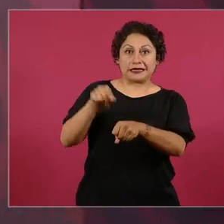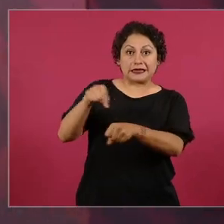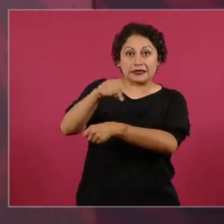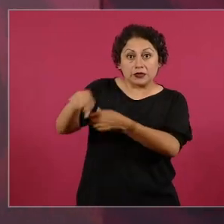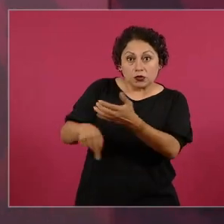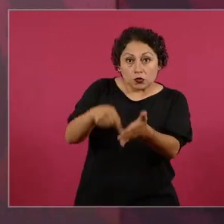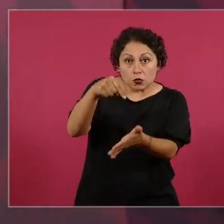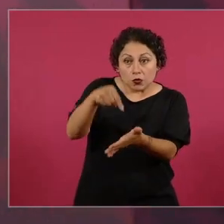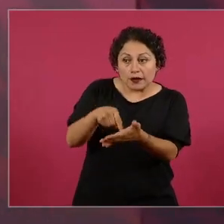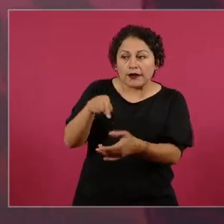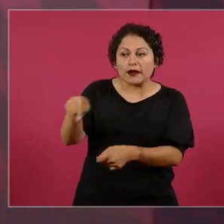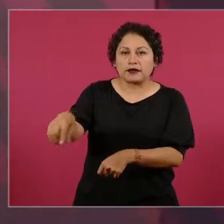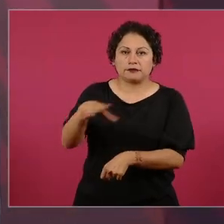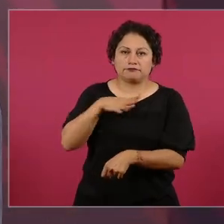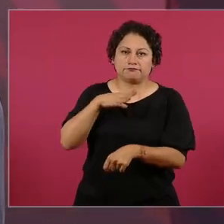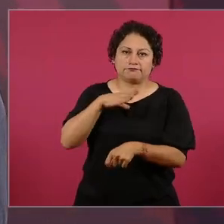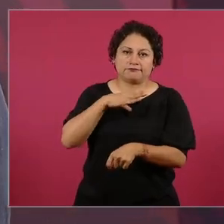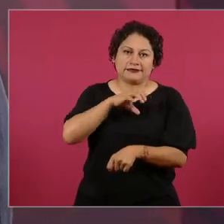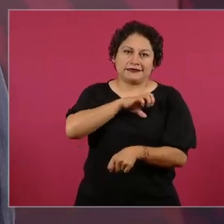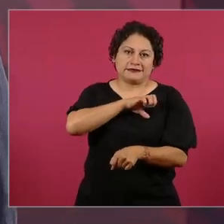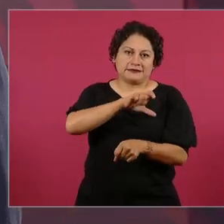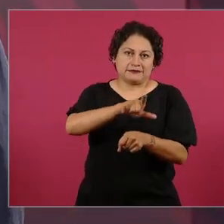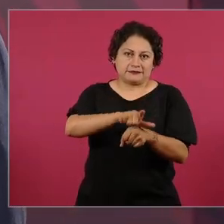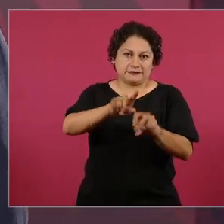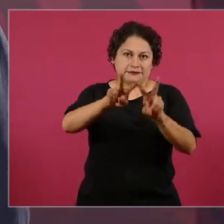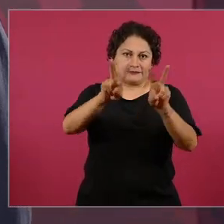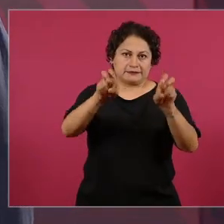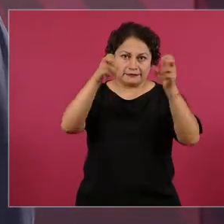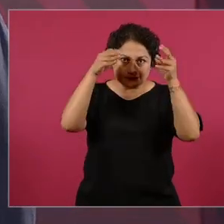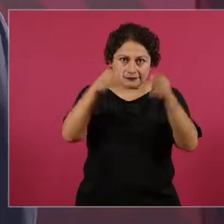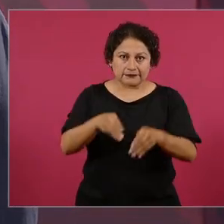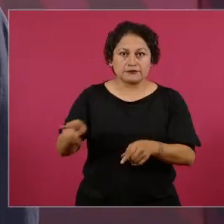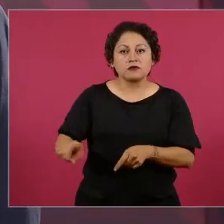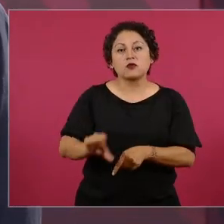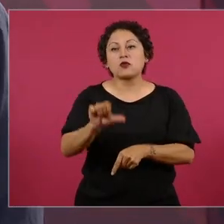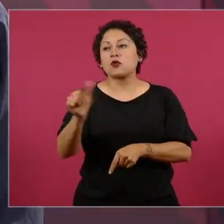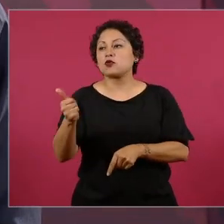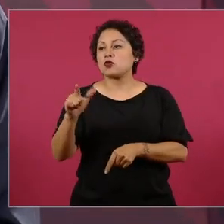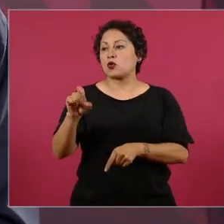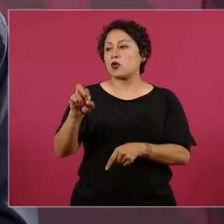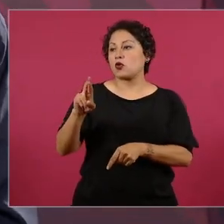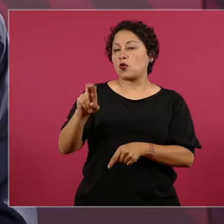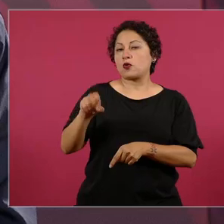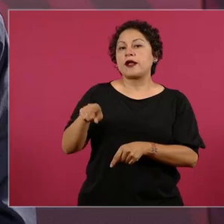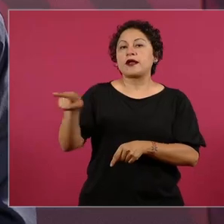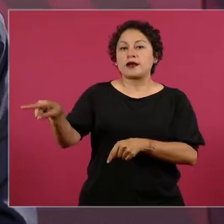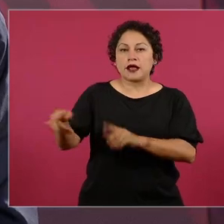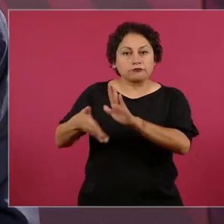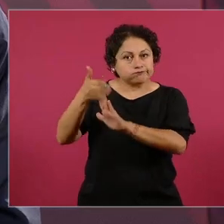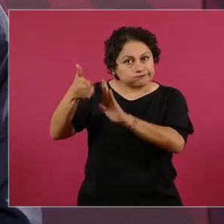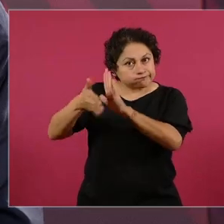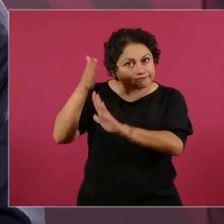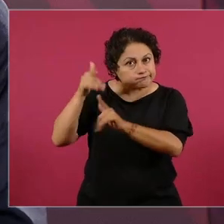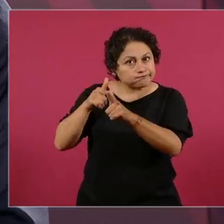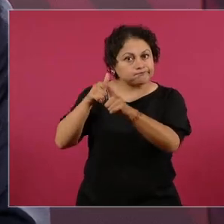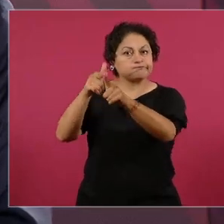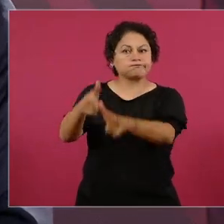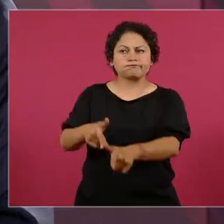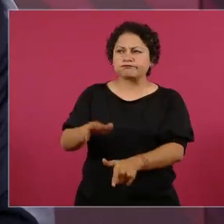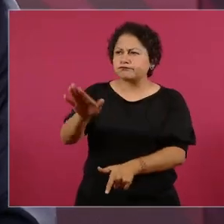el Lorán, que se está construyendo. Tenemos, ¿cuántas camas?